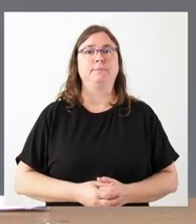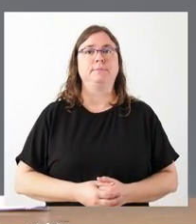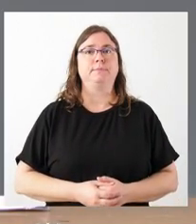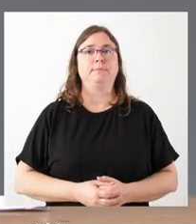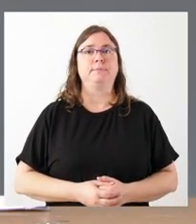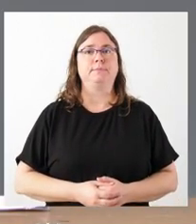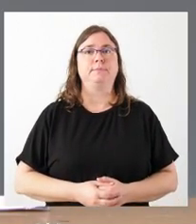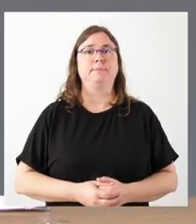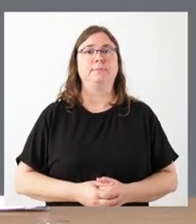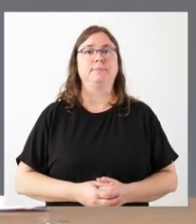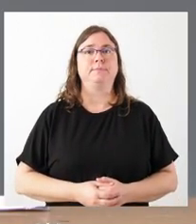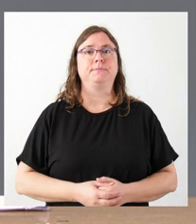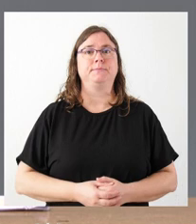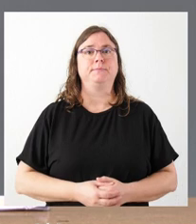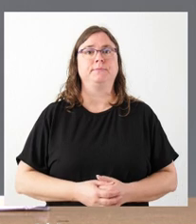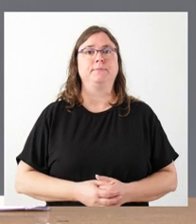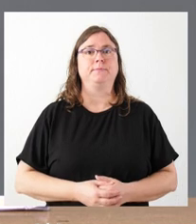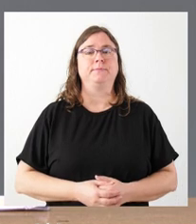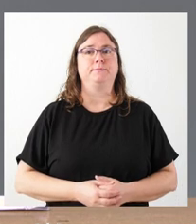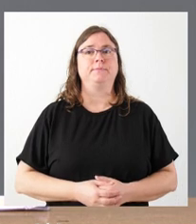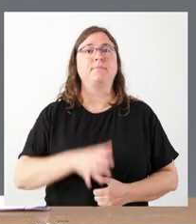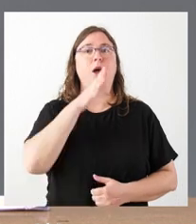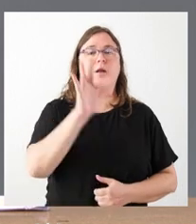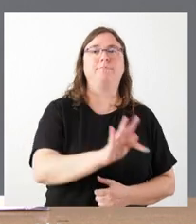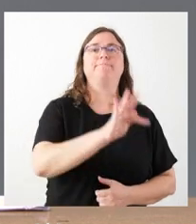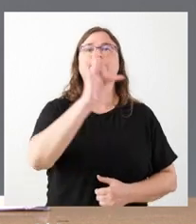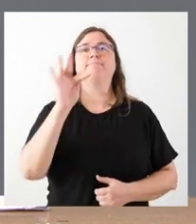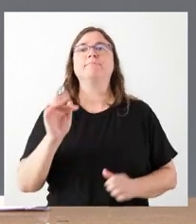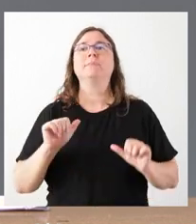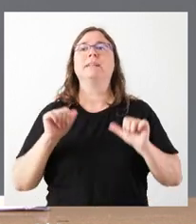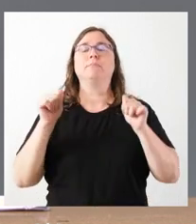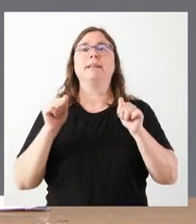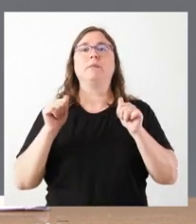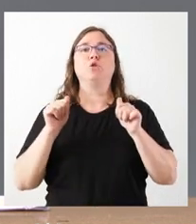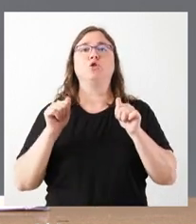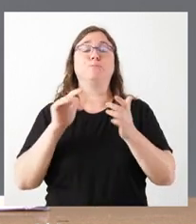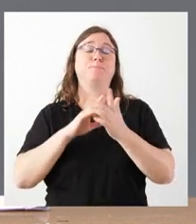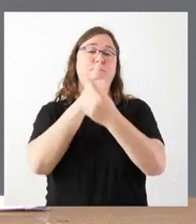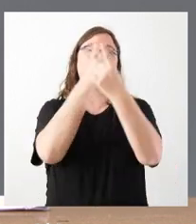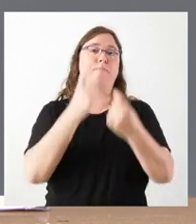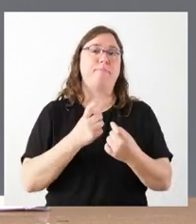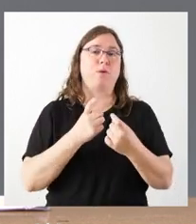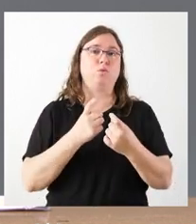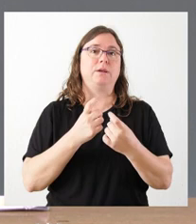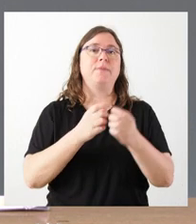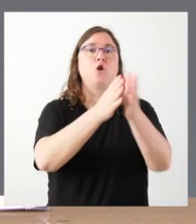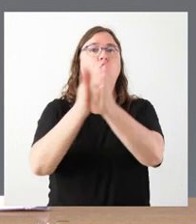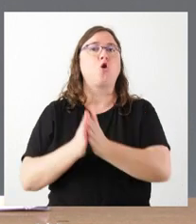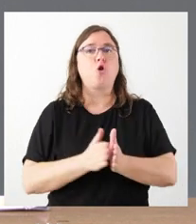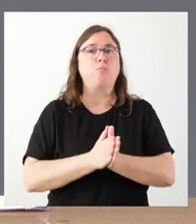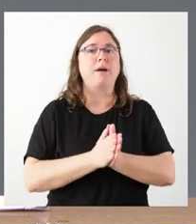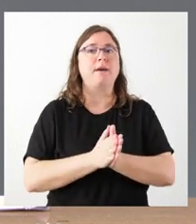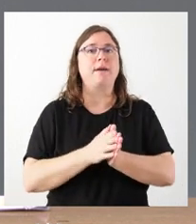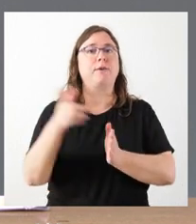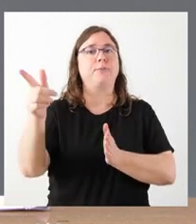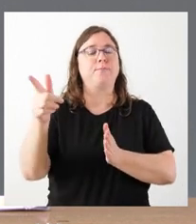SEÑORA Abrimos, entonces, ese turno de preguntas con los compañeros que nos siguen